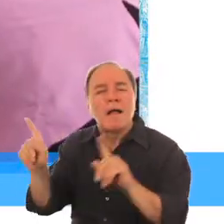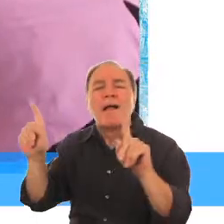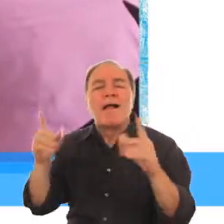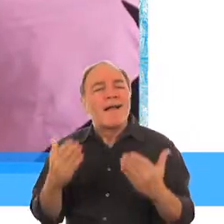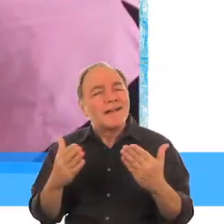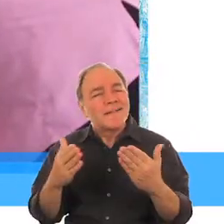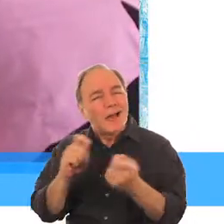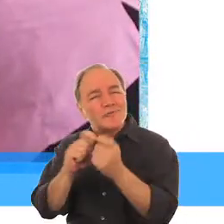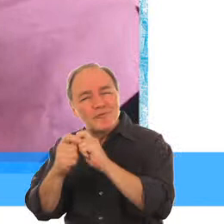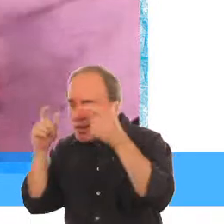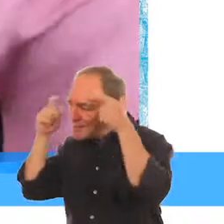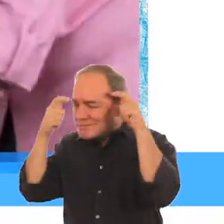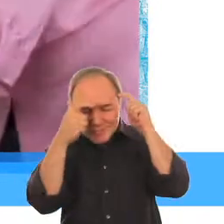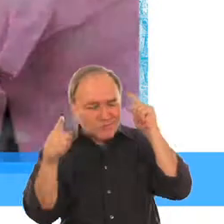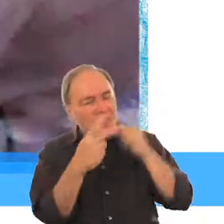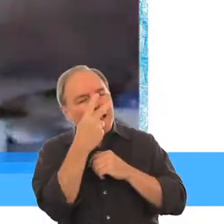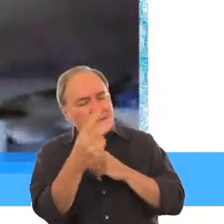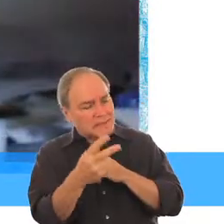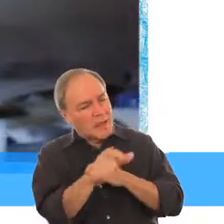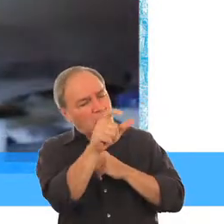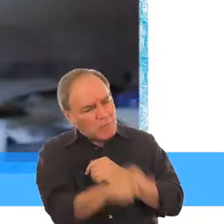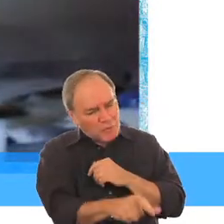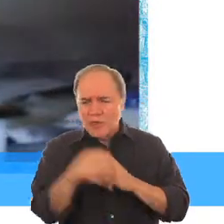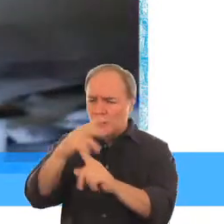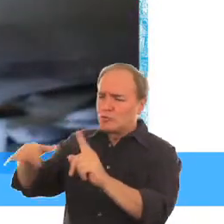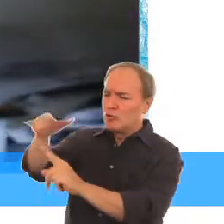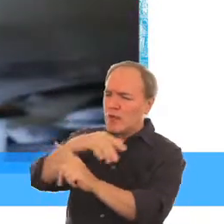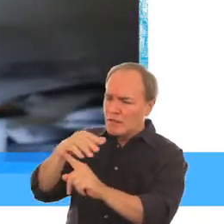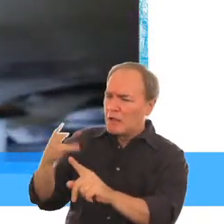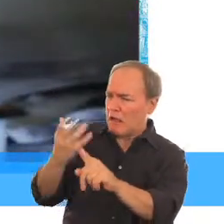resulta de la interacción entre una persona y su ambiente.